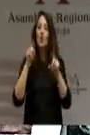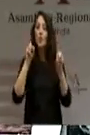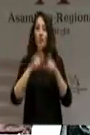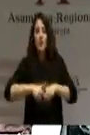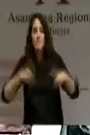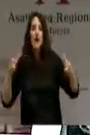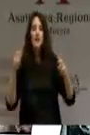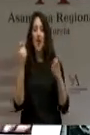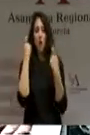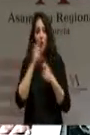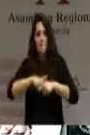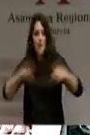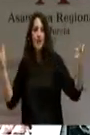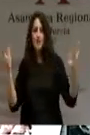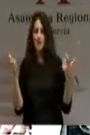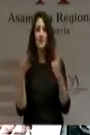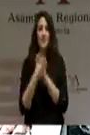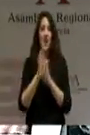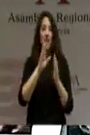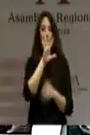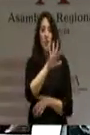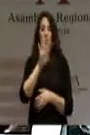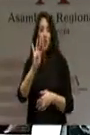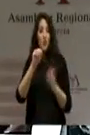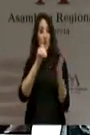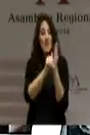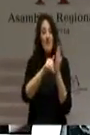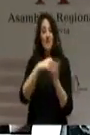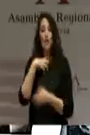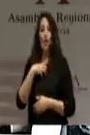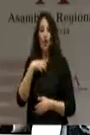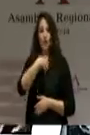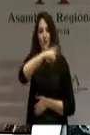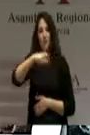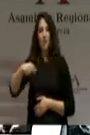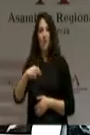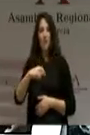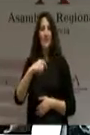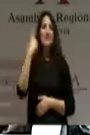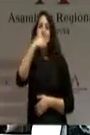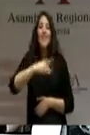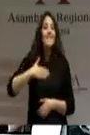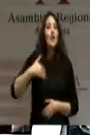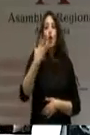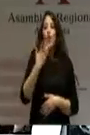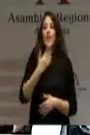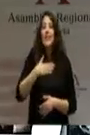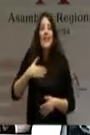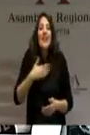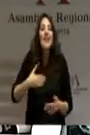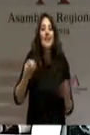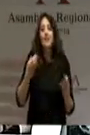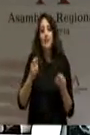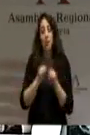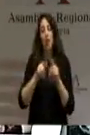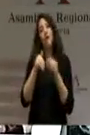aulas. 54.000 funcionarios de la comunidad autónoma quieren saber, quieren conocer de usted si va a volver a pedirles